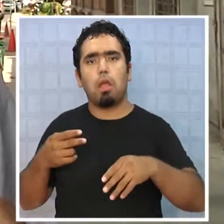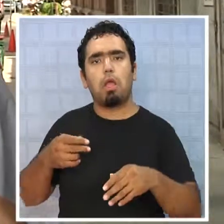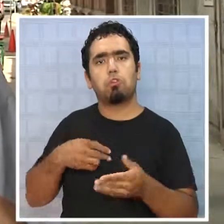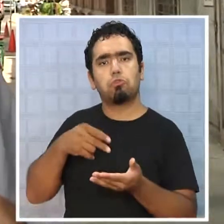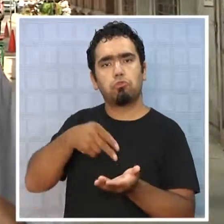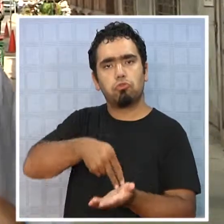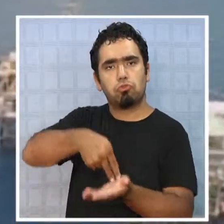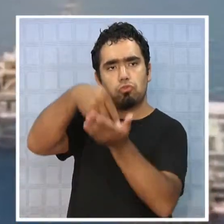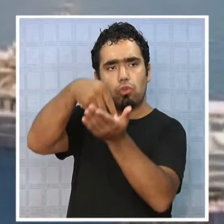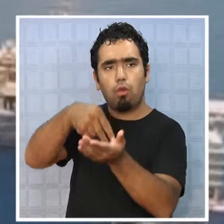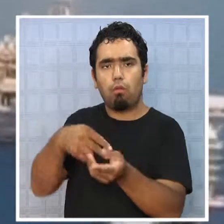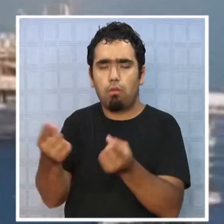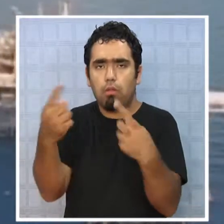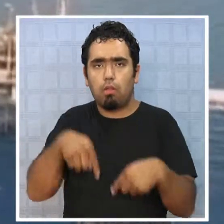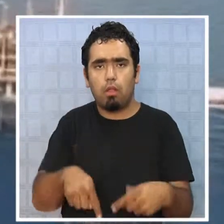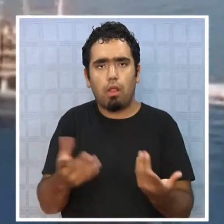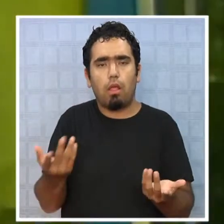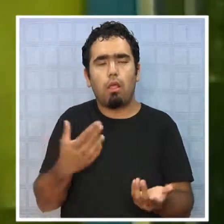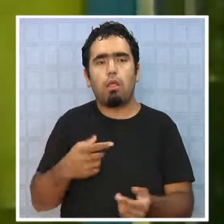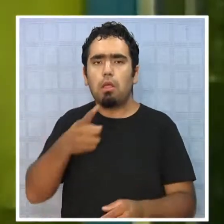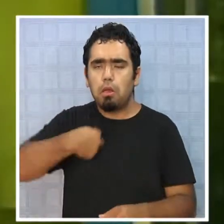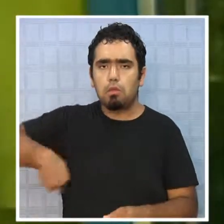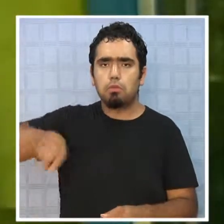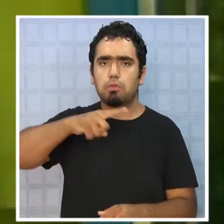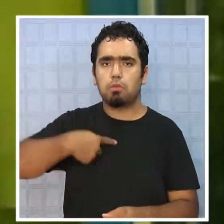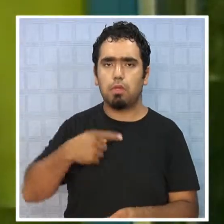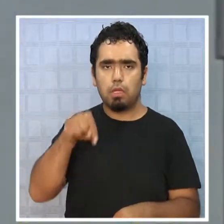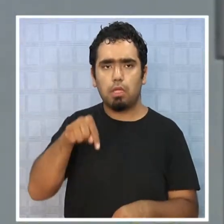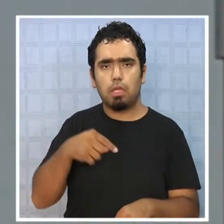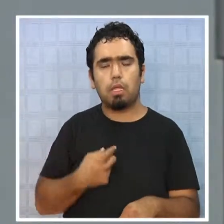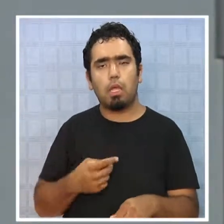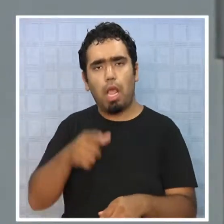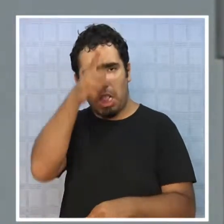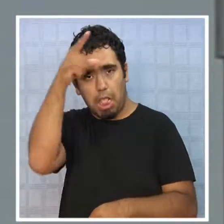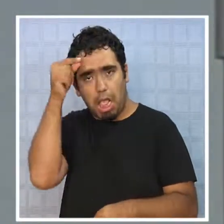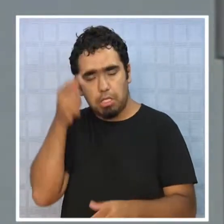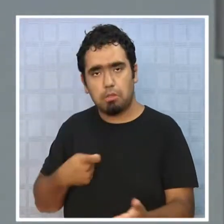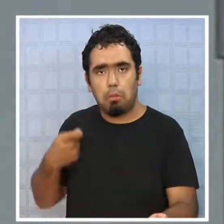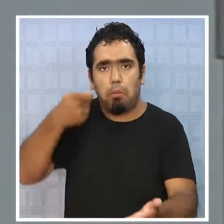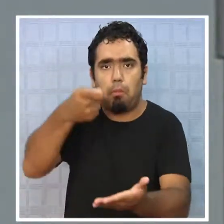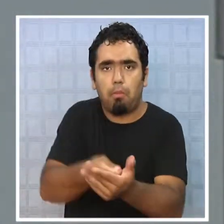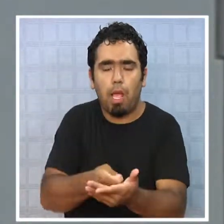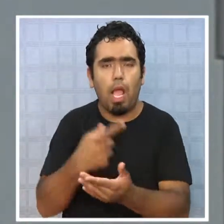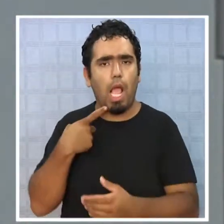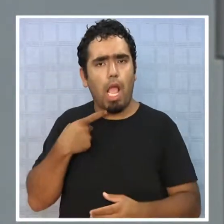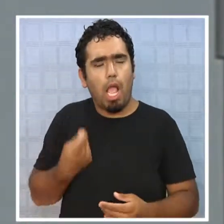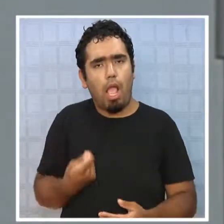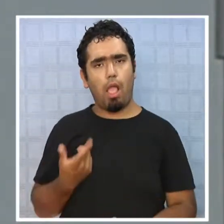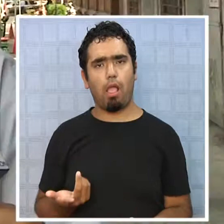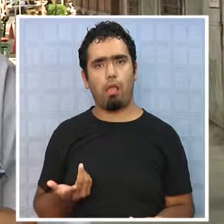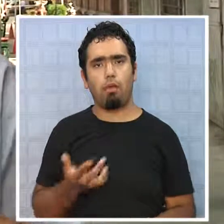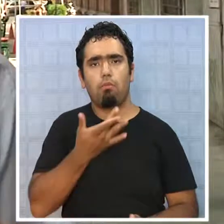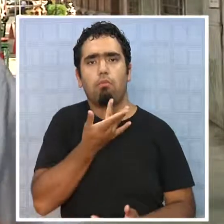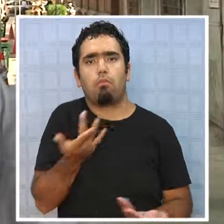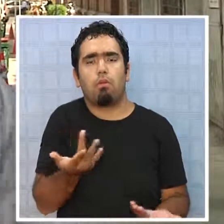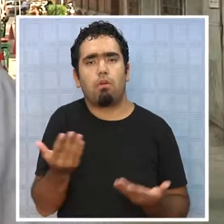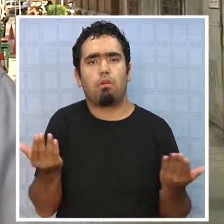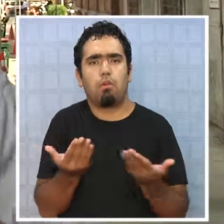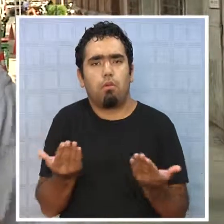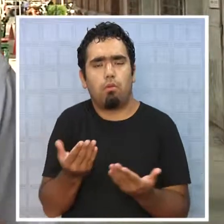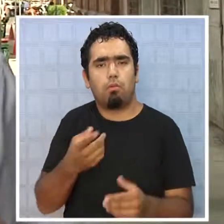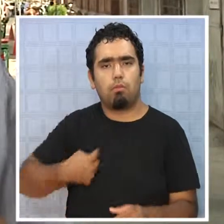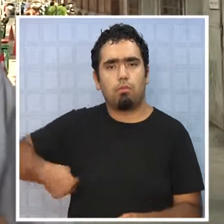liberado? Sin embargo, eso no se expresa efectivamente en el precio del combustible que estamos pagando en la locomoción